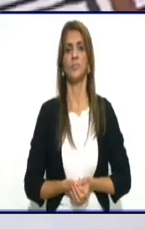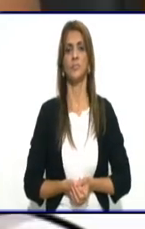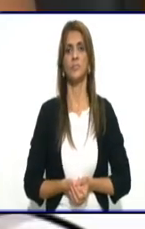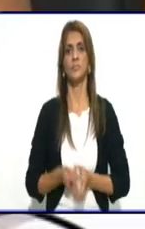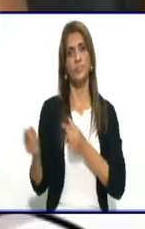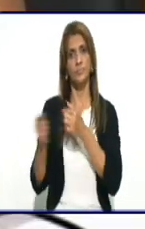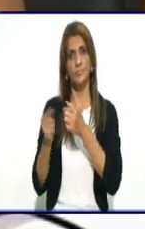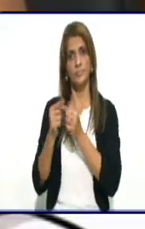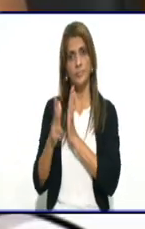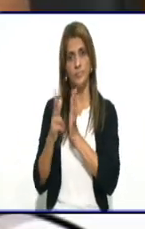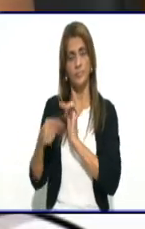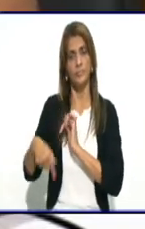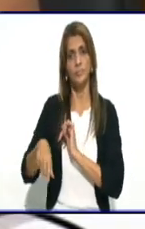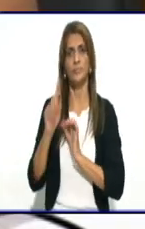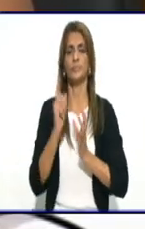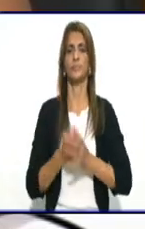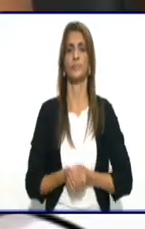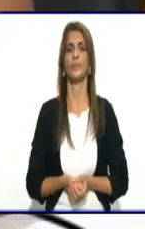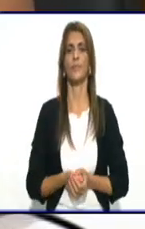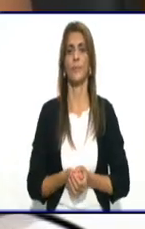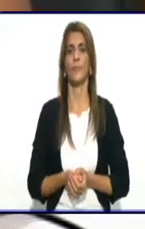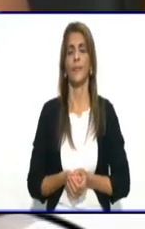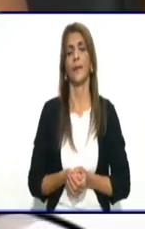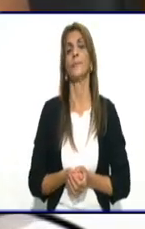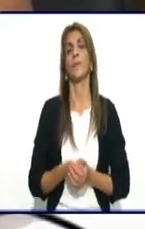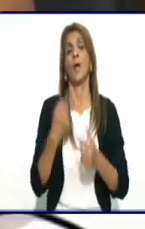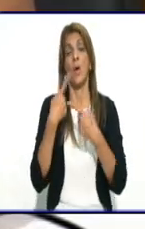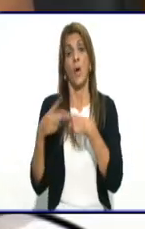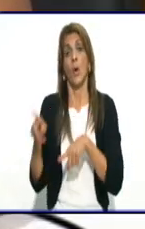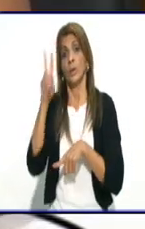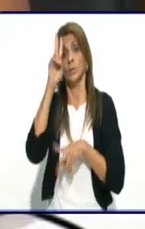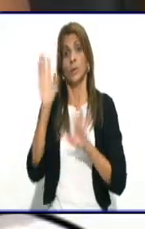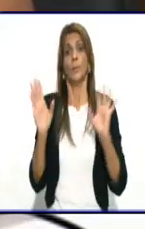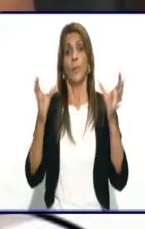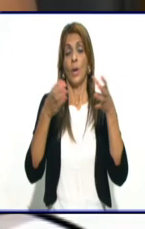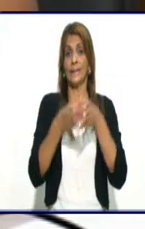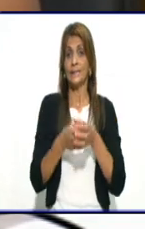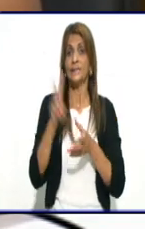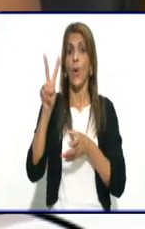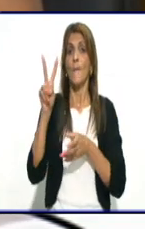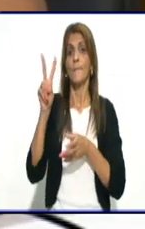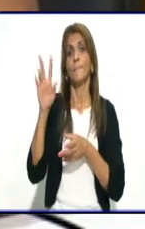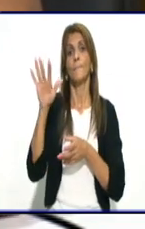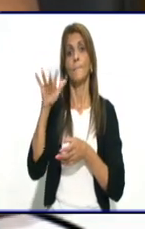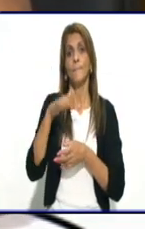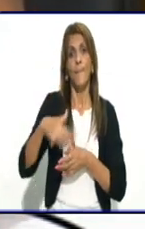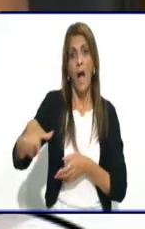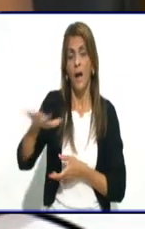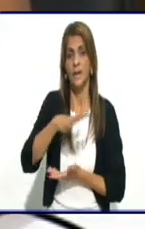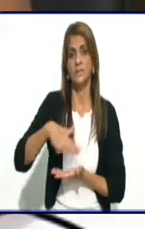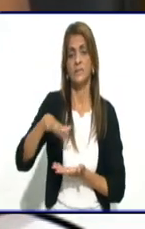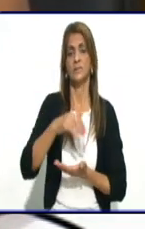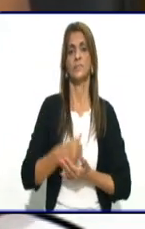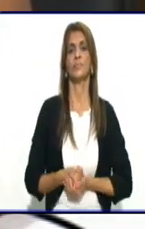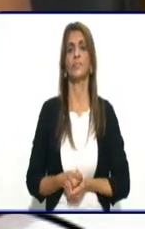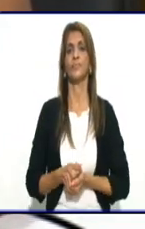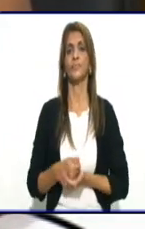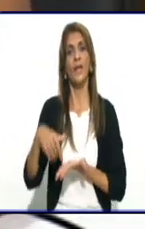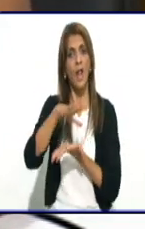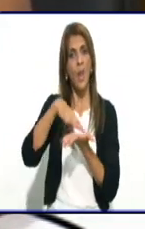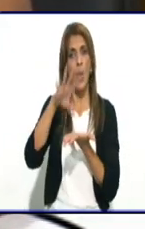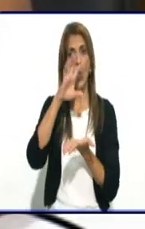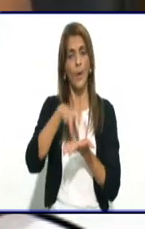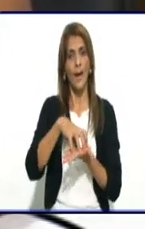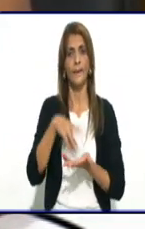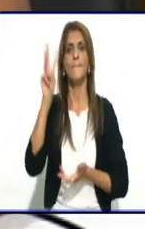En cuanto al policlínico René Vallejo, que todos sabemos que es el de mayor complejidad en nuestro municipio, en la zona que establecimos como Valle